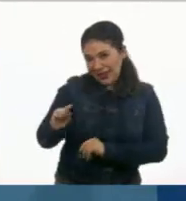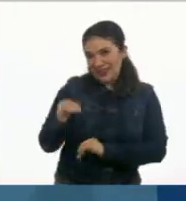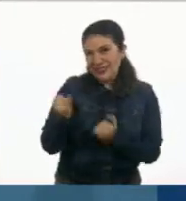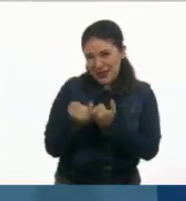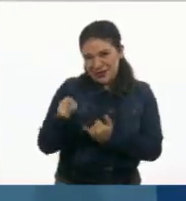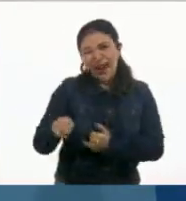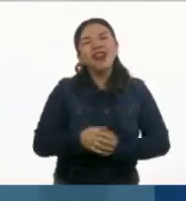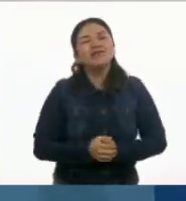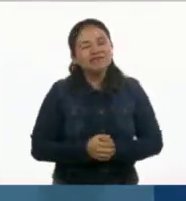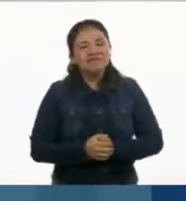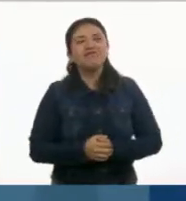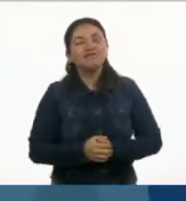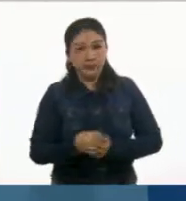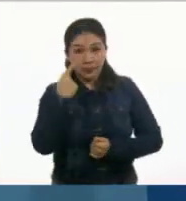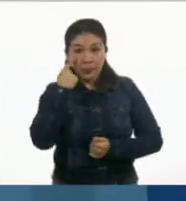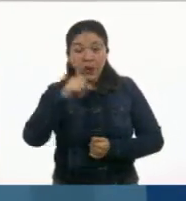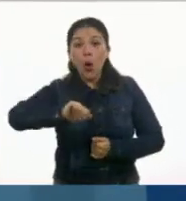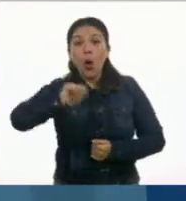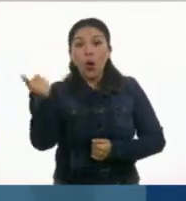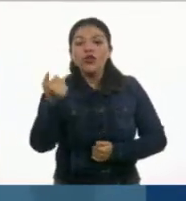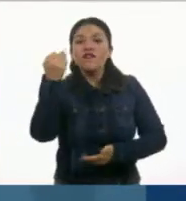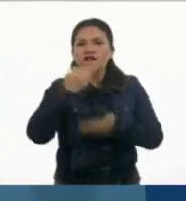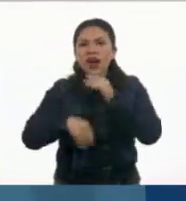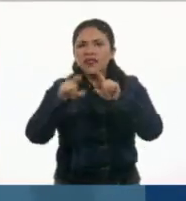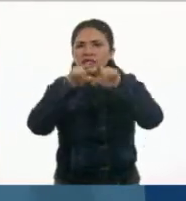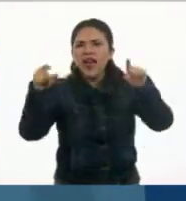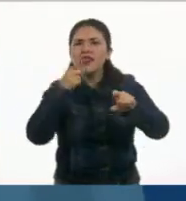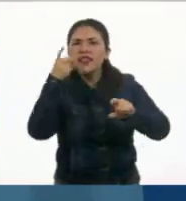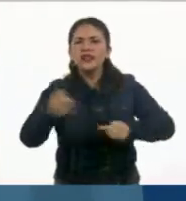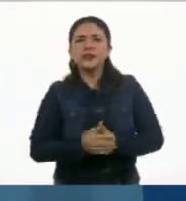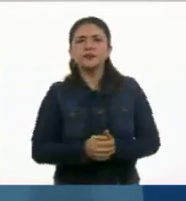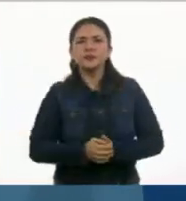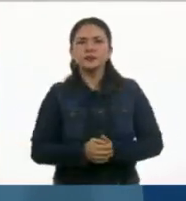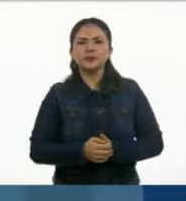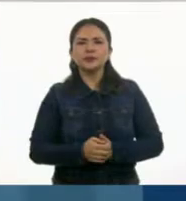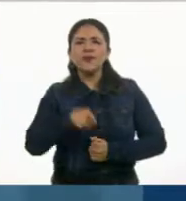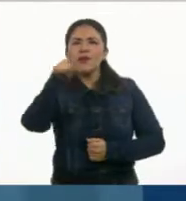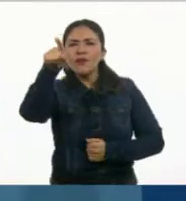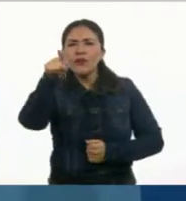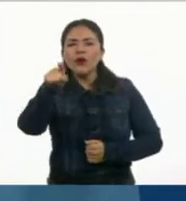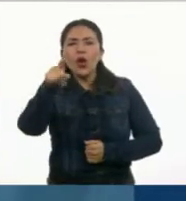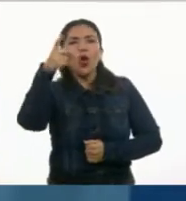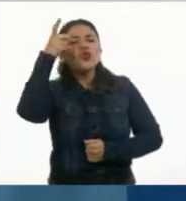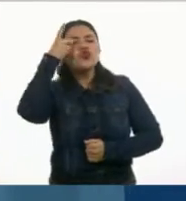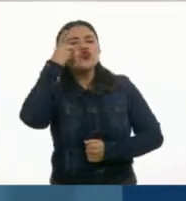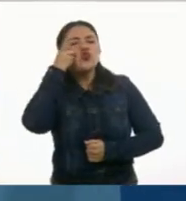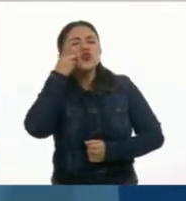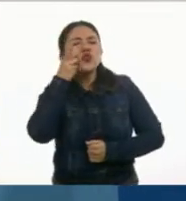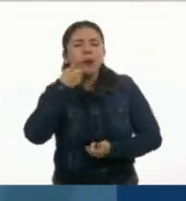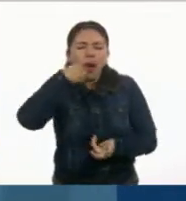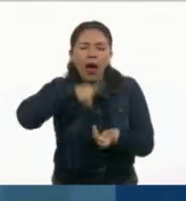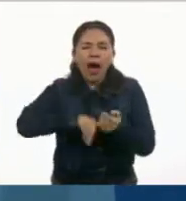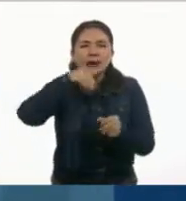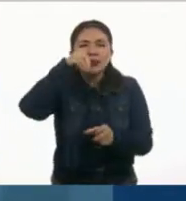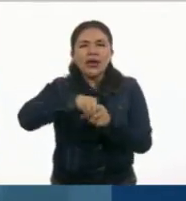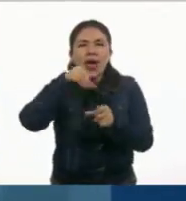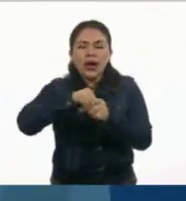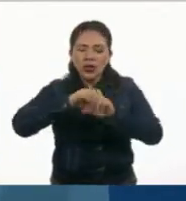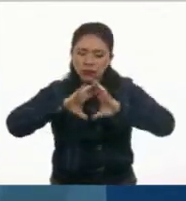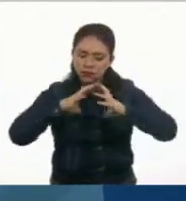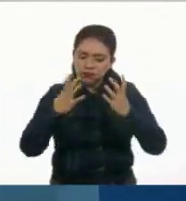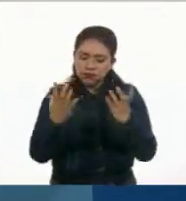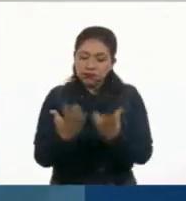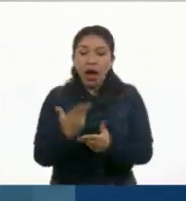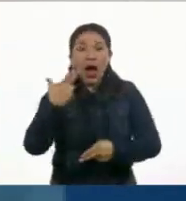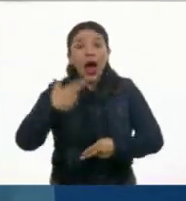los rompecabezas. Mire, aquí tenemos otra frase incompleta y dice así. A ver, Ale, la que dice, Duermen en el secreto de la tierra hasta que